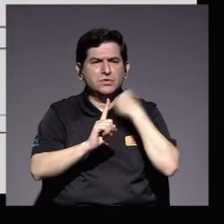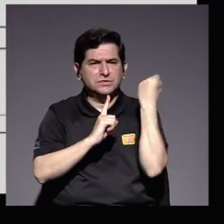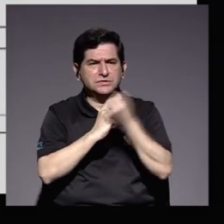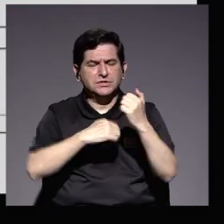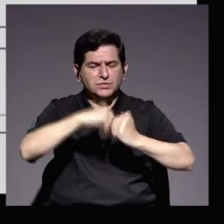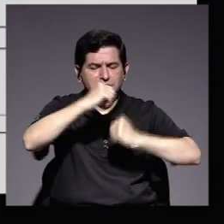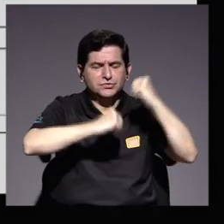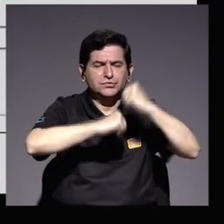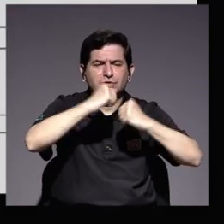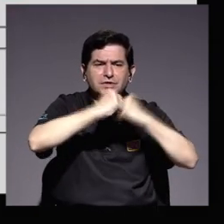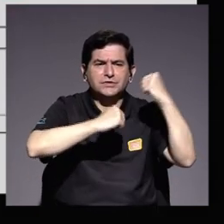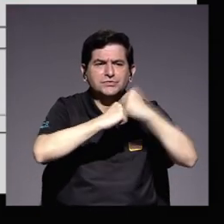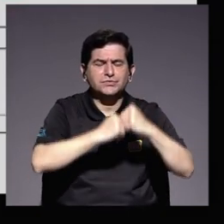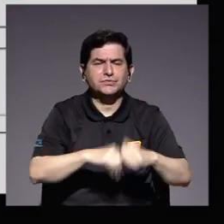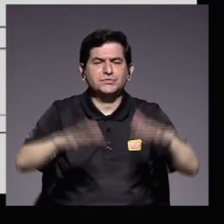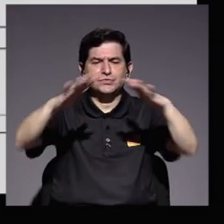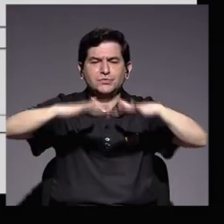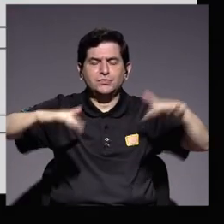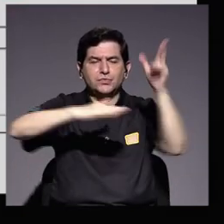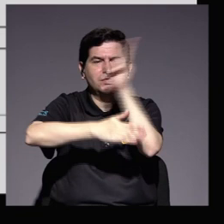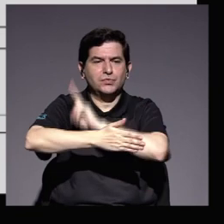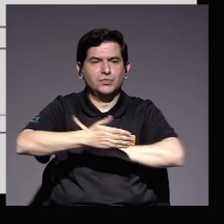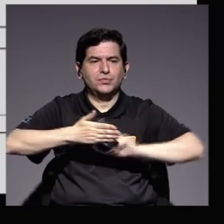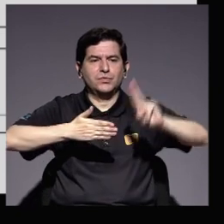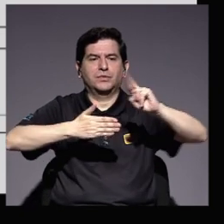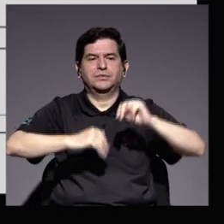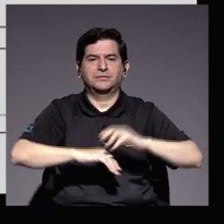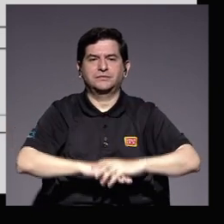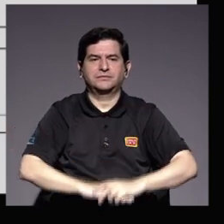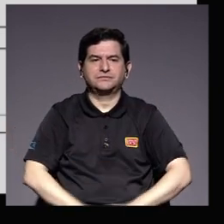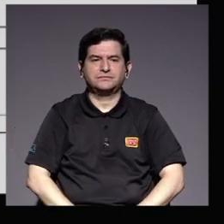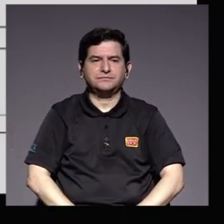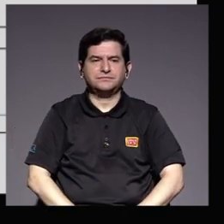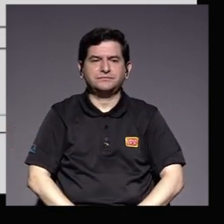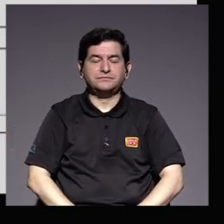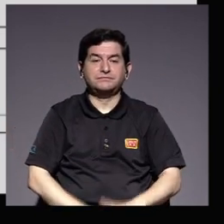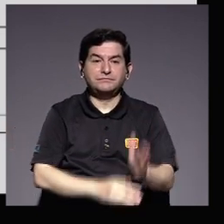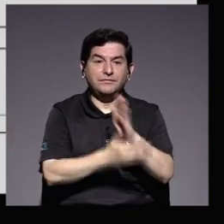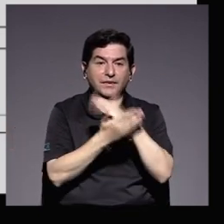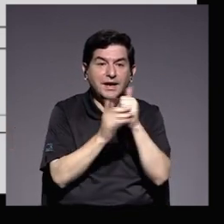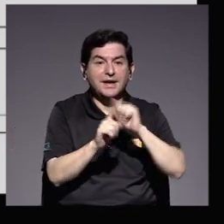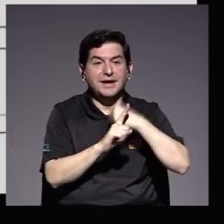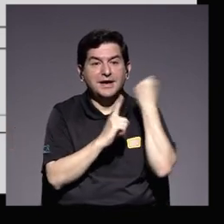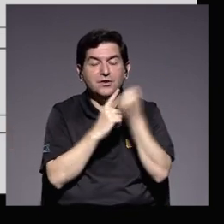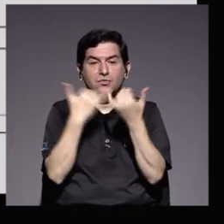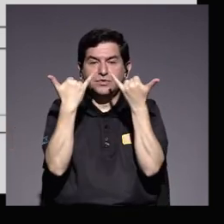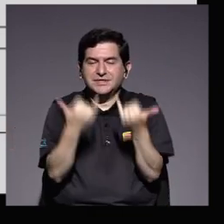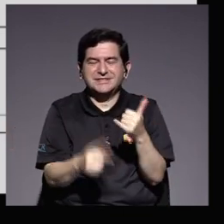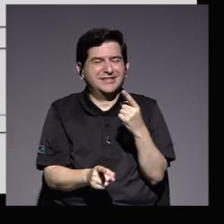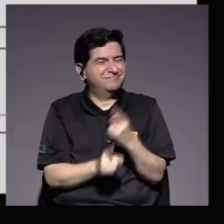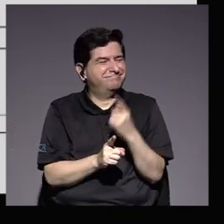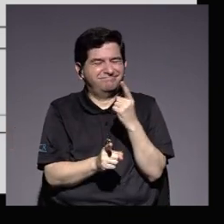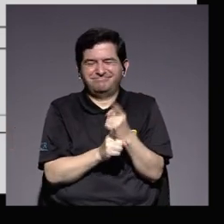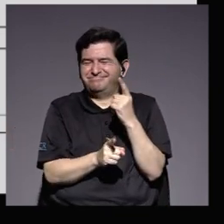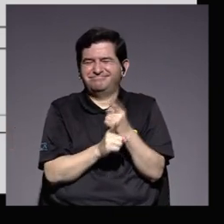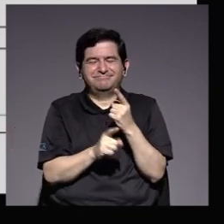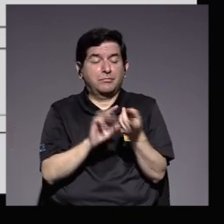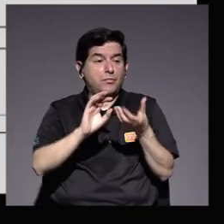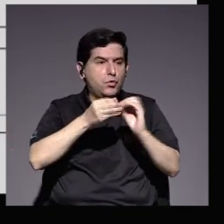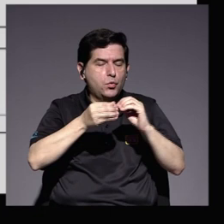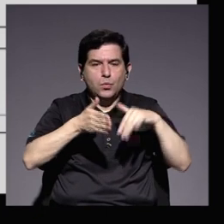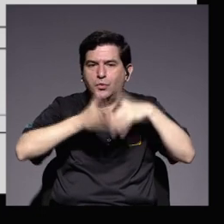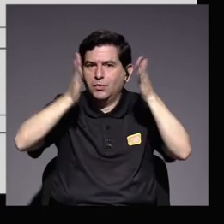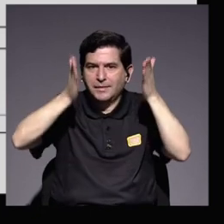de infraestructura de los espacios universitarios algunos en condiciones que ya no eran aptas para la cantidad de